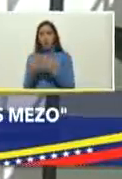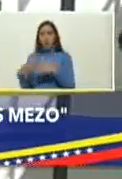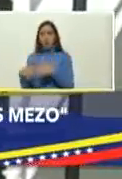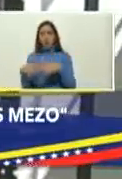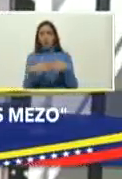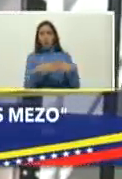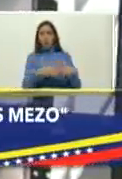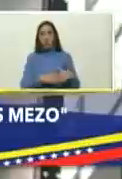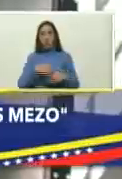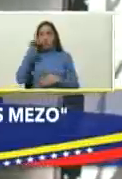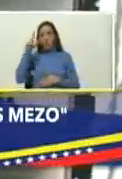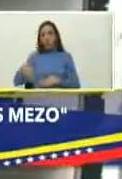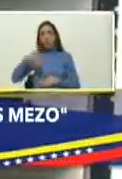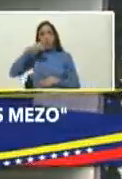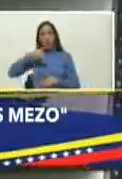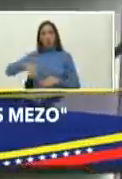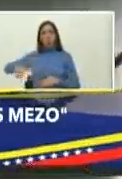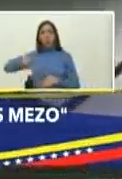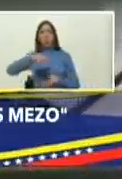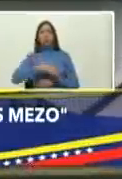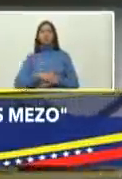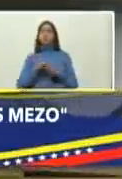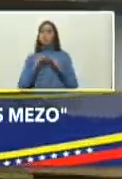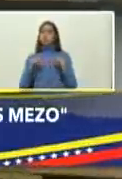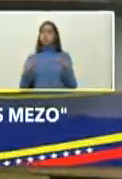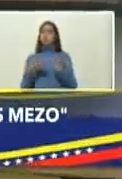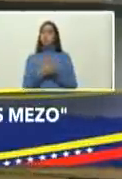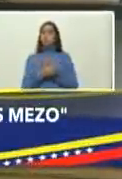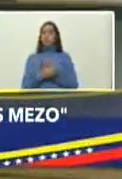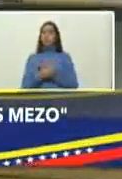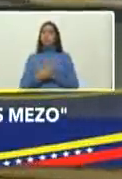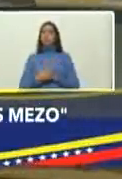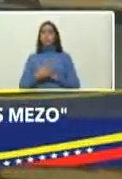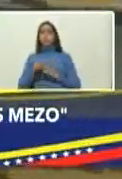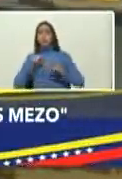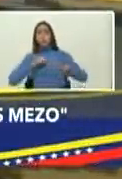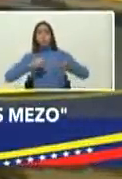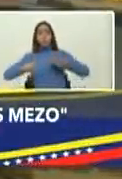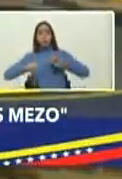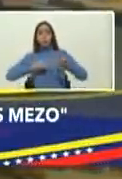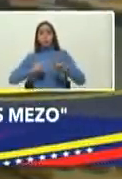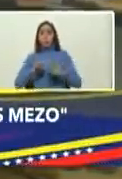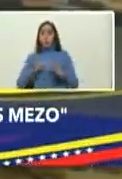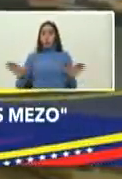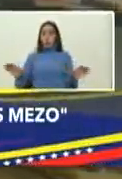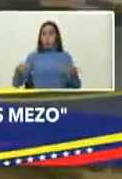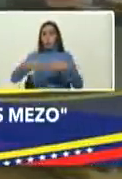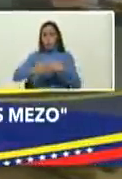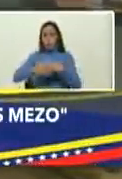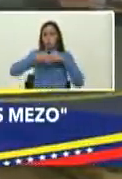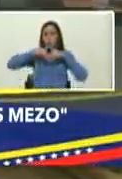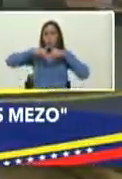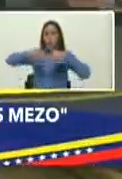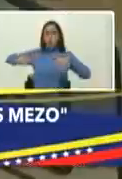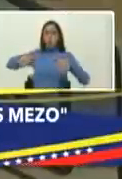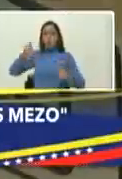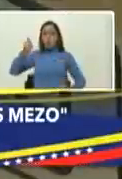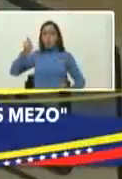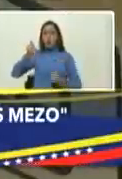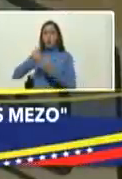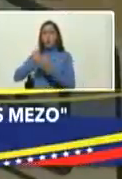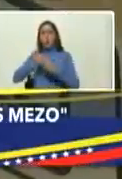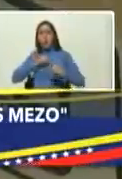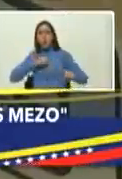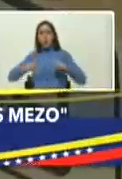además nuestro pueblo aquí con todo lo que son las brigadas de Somos Venezuela con todo el despliegue que tenemos de los